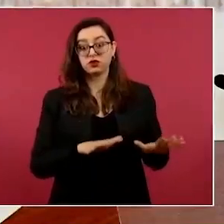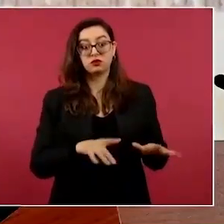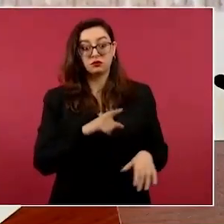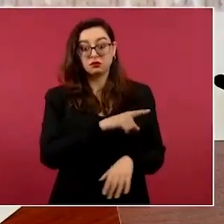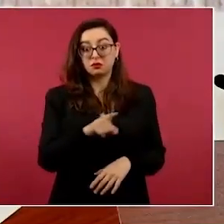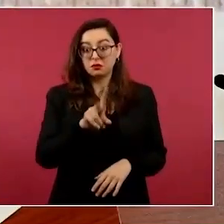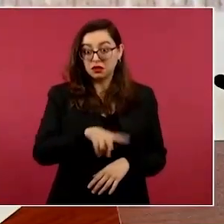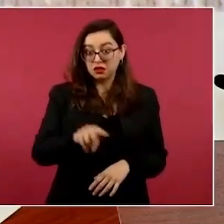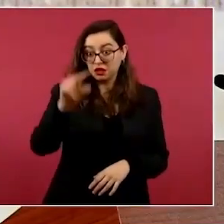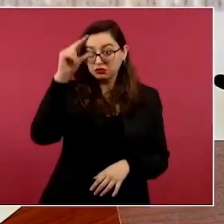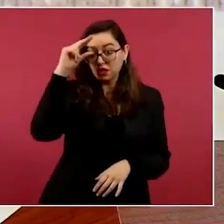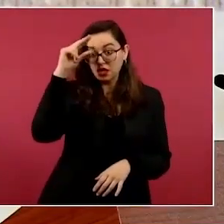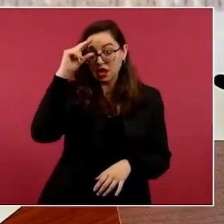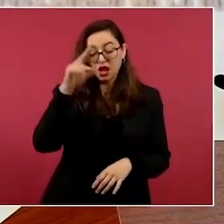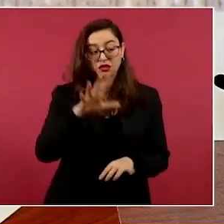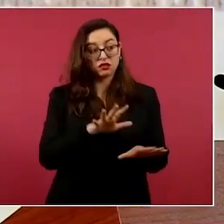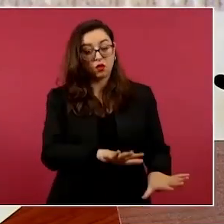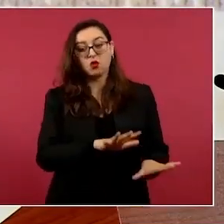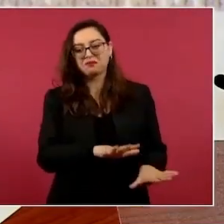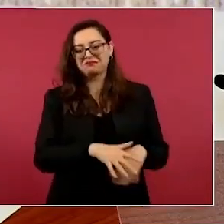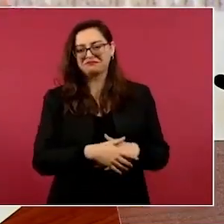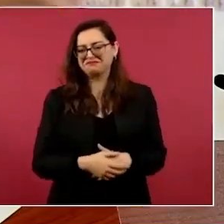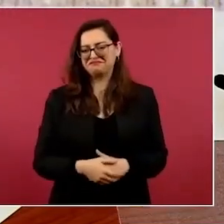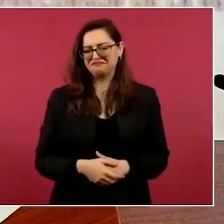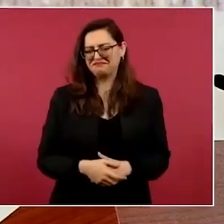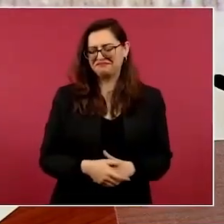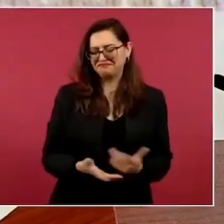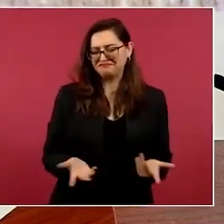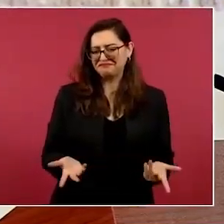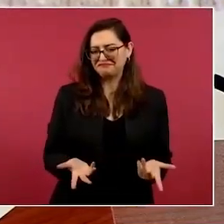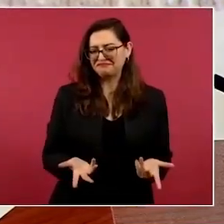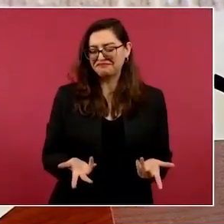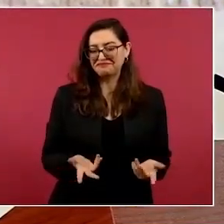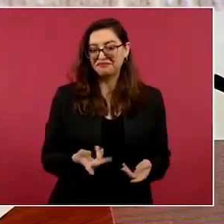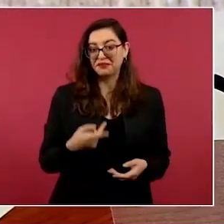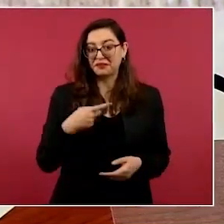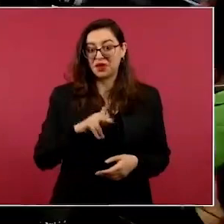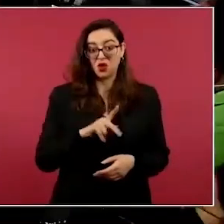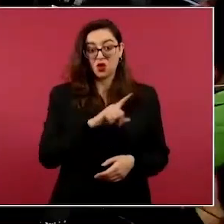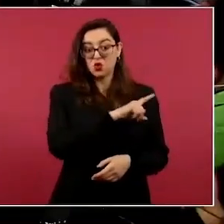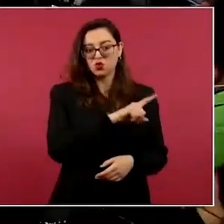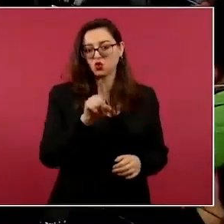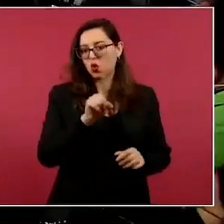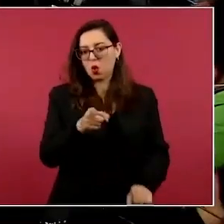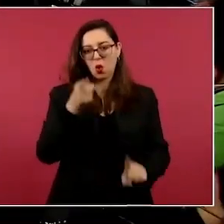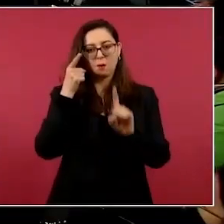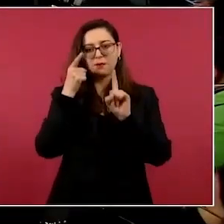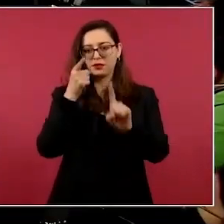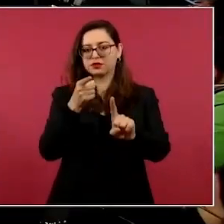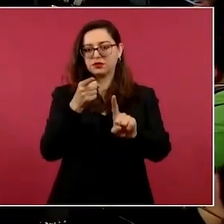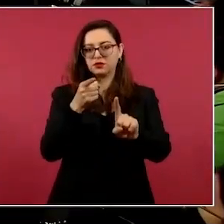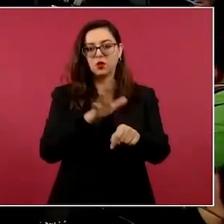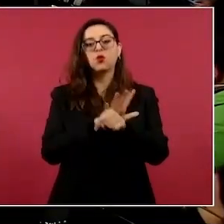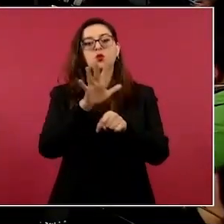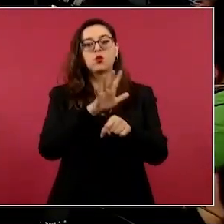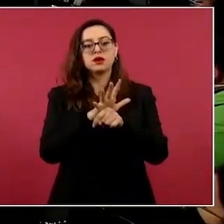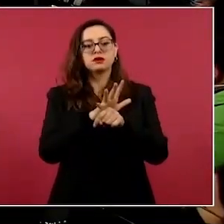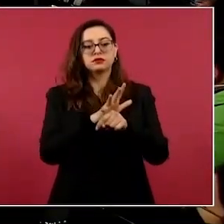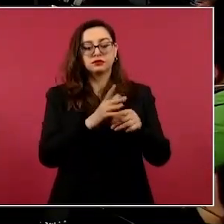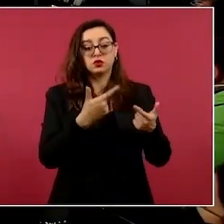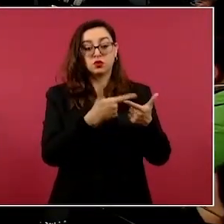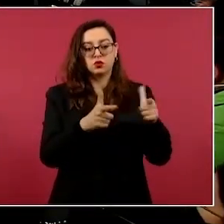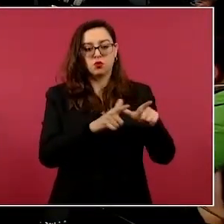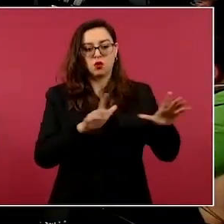inteligentes, es que tienen una misión, el proteger intereses